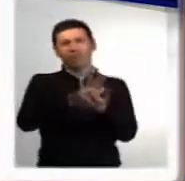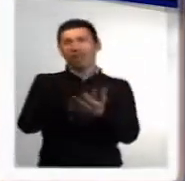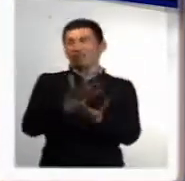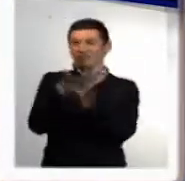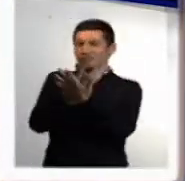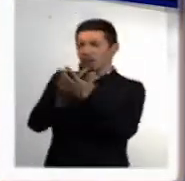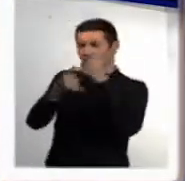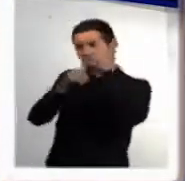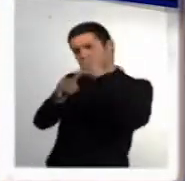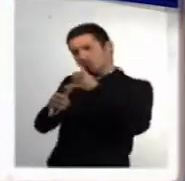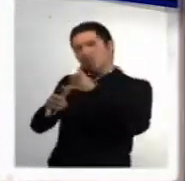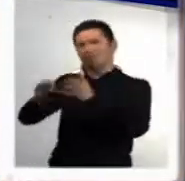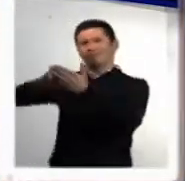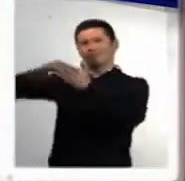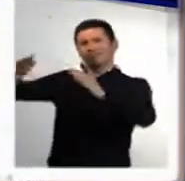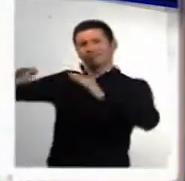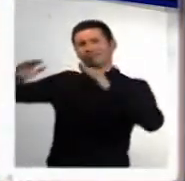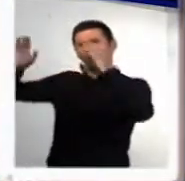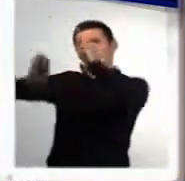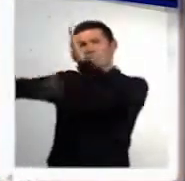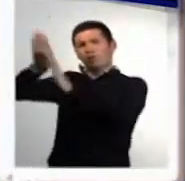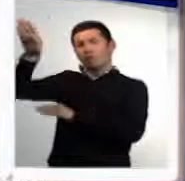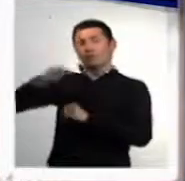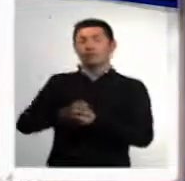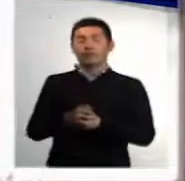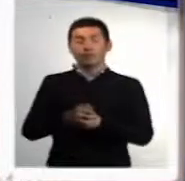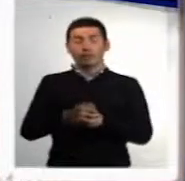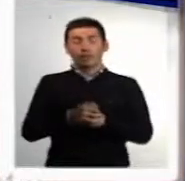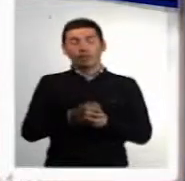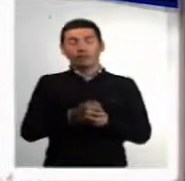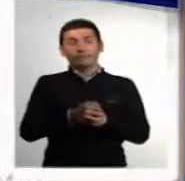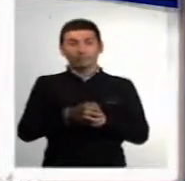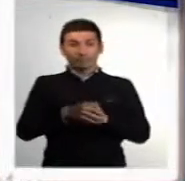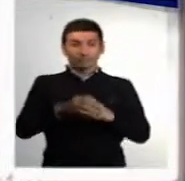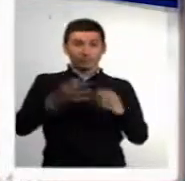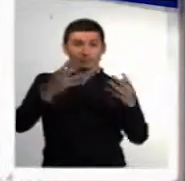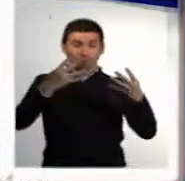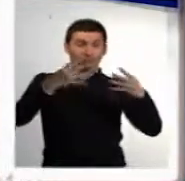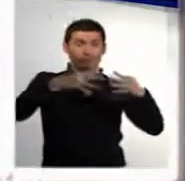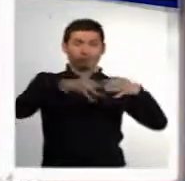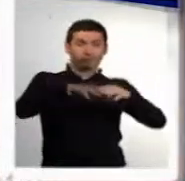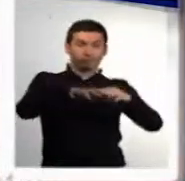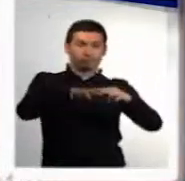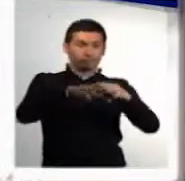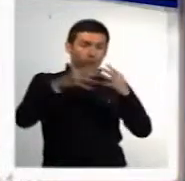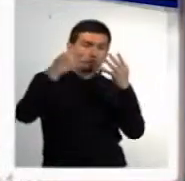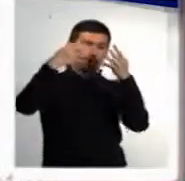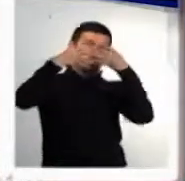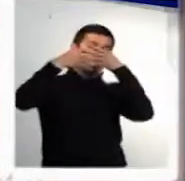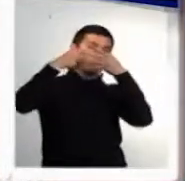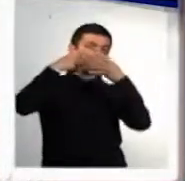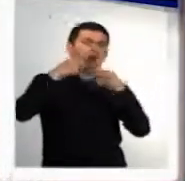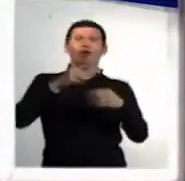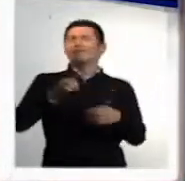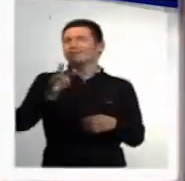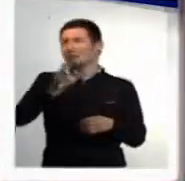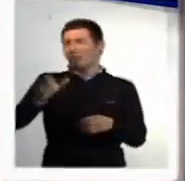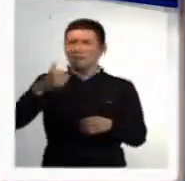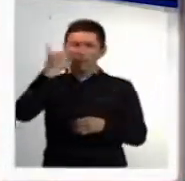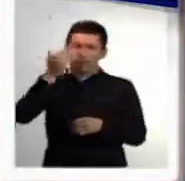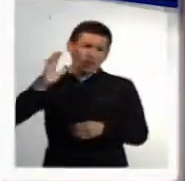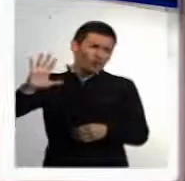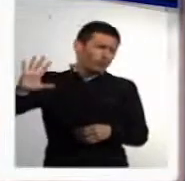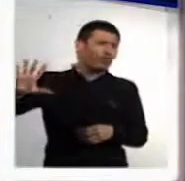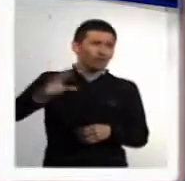enormemente. De rutina, la cirugía de catarata en las personas mayores, es que todos vamos a tener